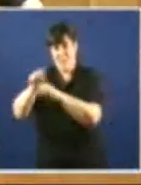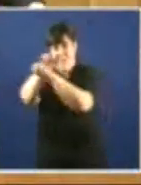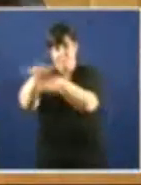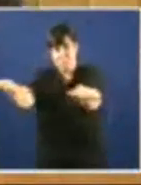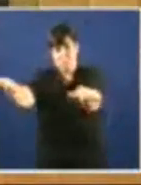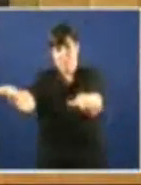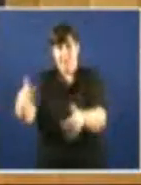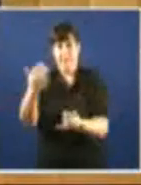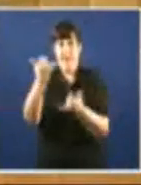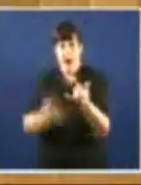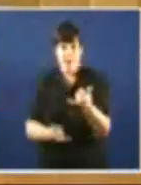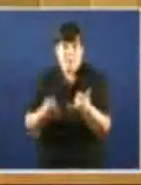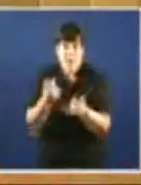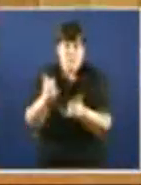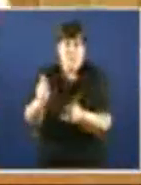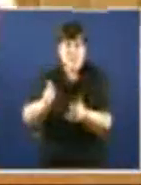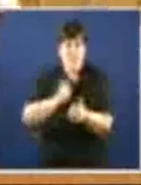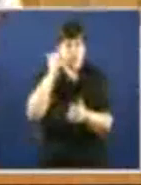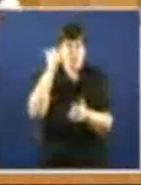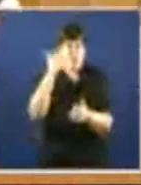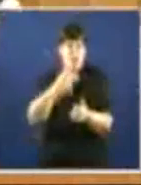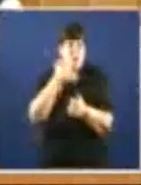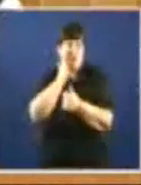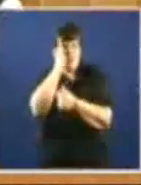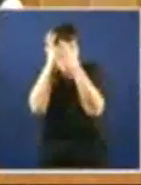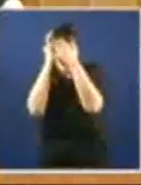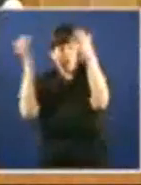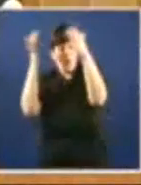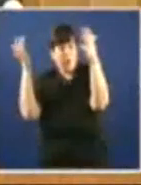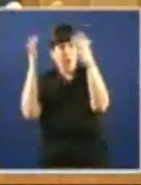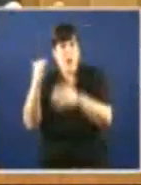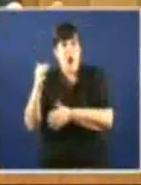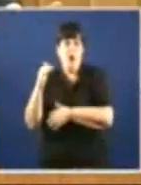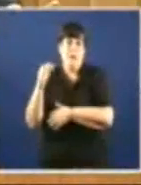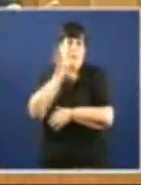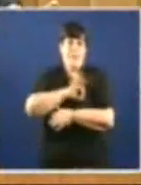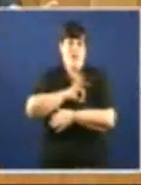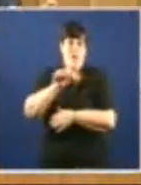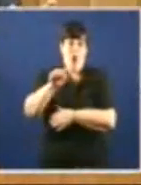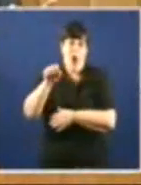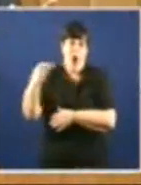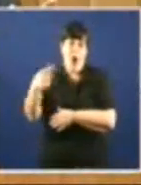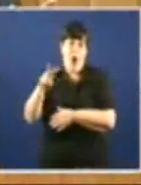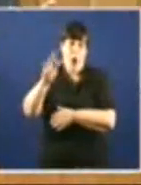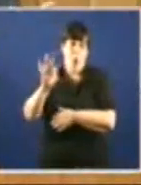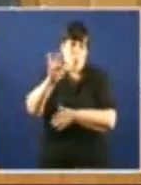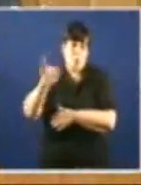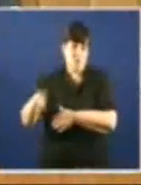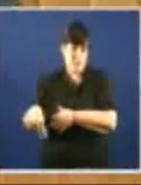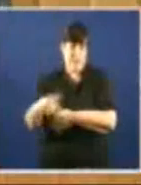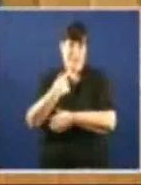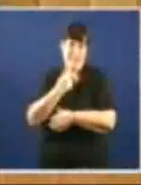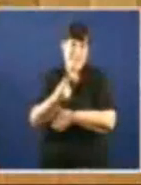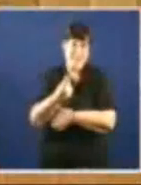porqué, casualidades dos sonos Tamén vino o señor Agustín Hernández decir que solo hai unha cifra clara e é que non se sabe a cantidad de lixiviados